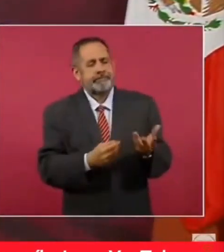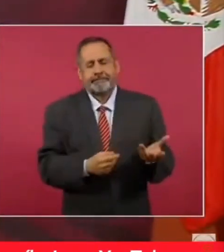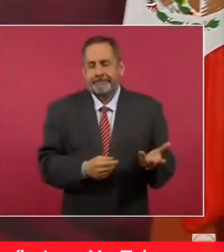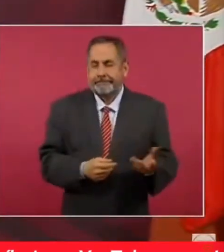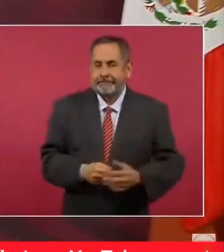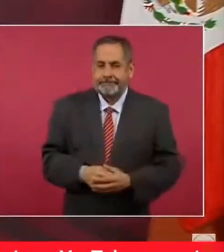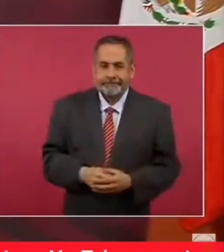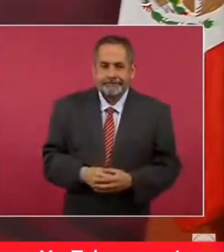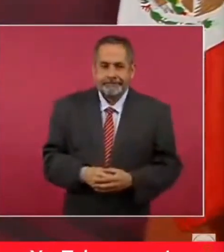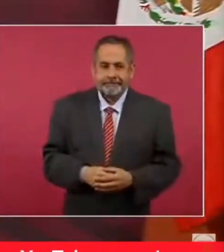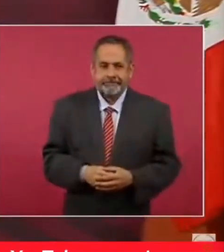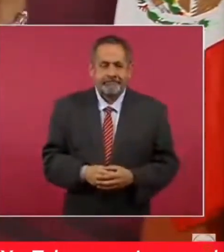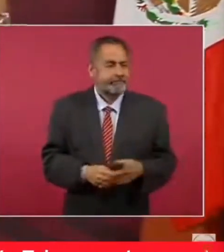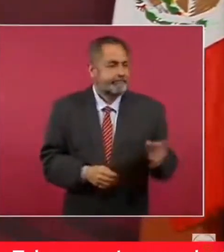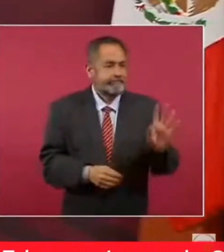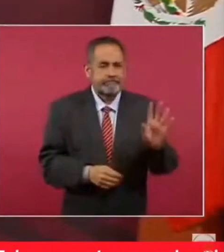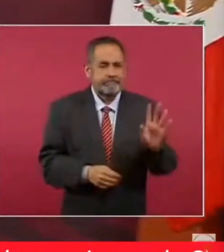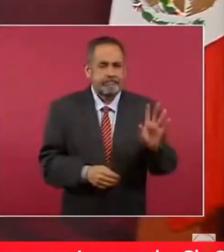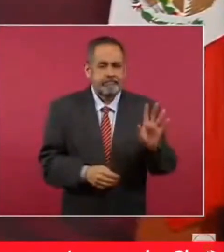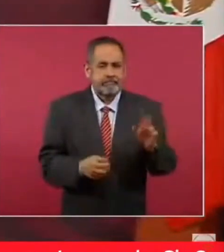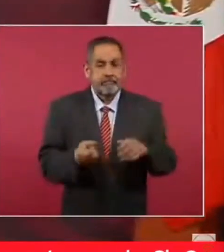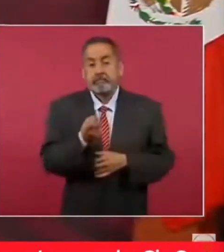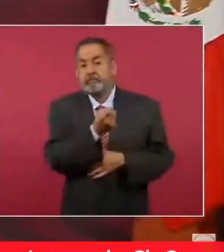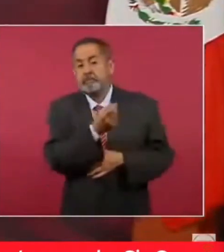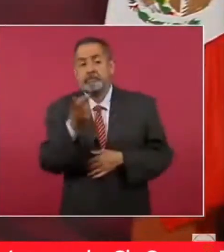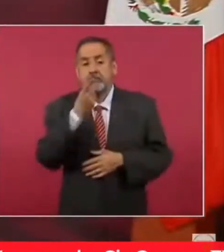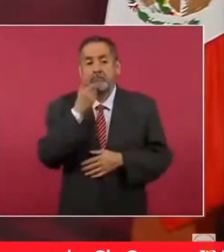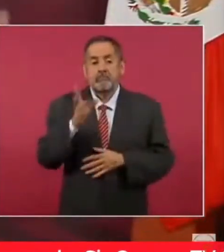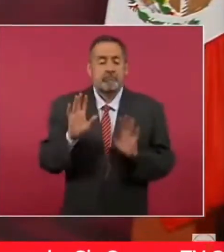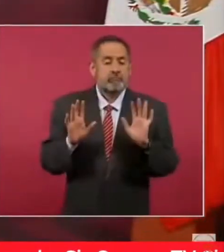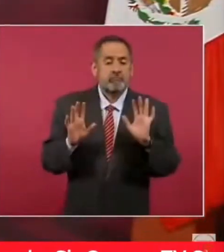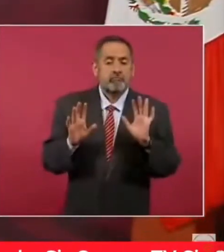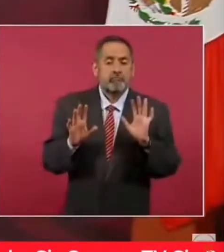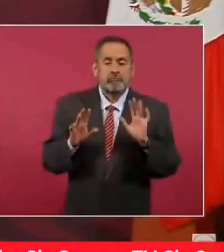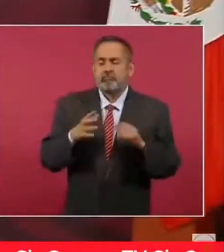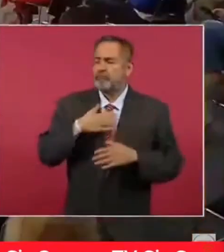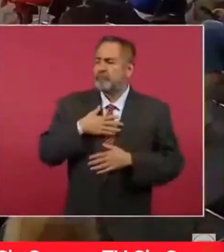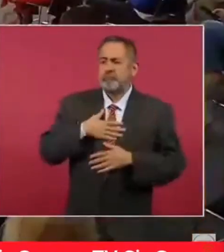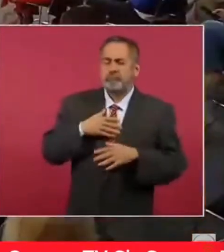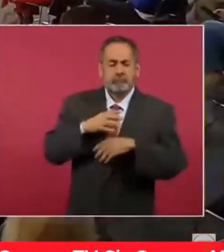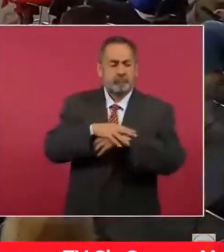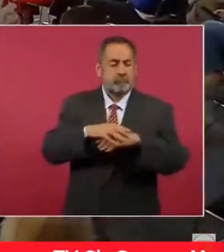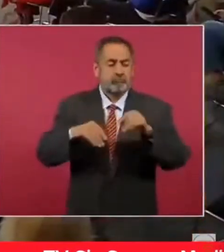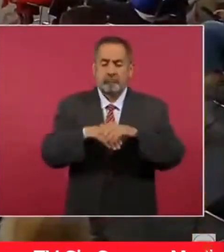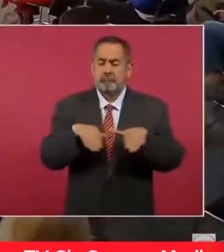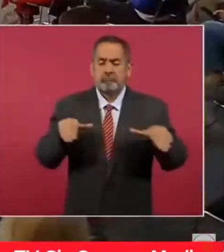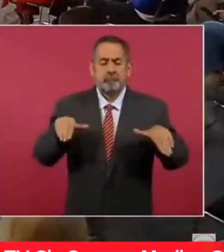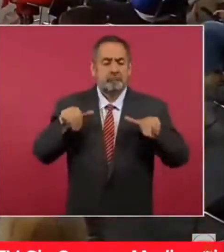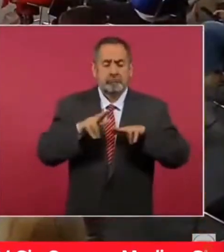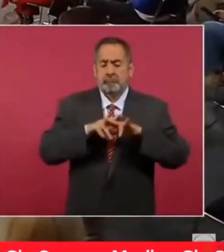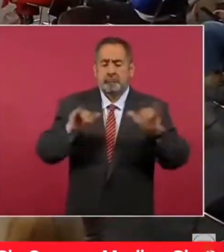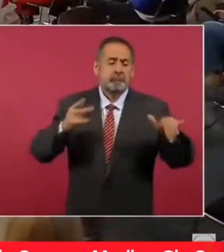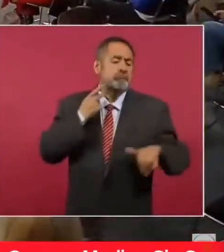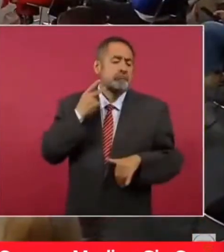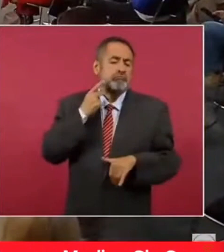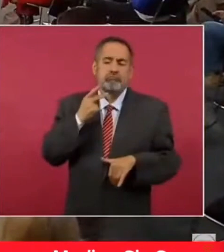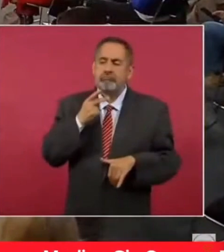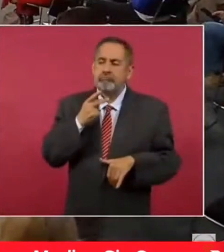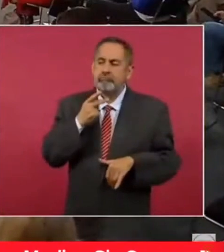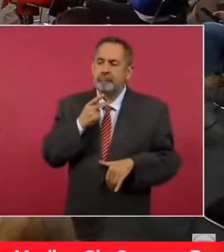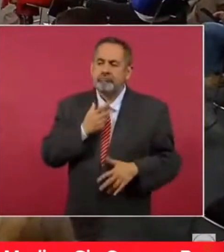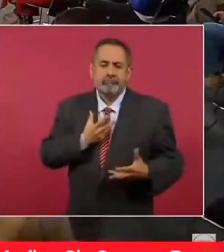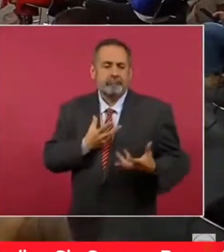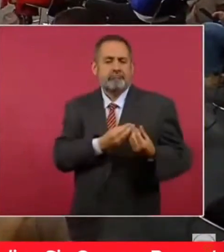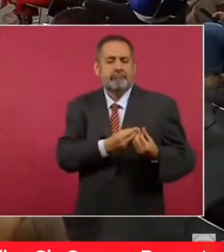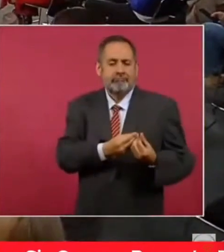y se descararon los que supuestamente eran de la sociedad civil o eran independientes y ya se hizo